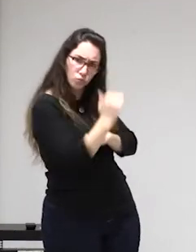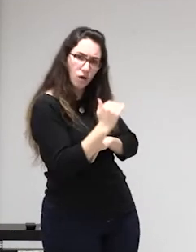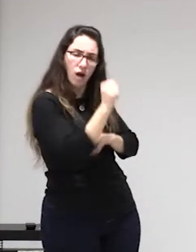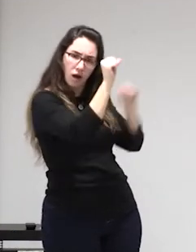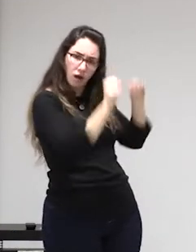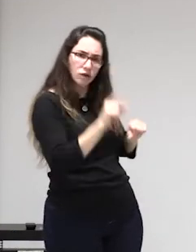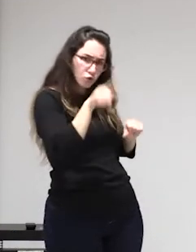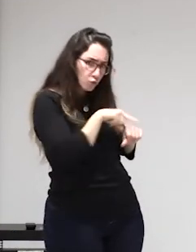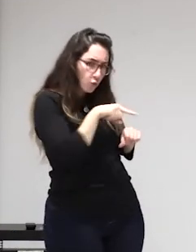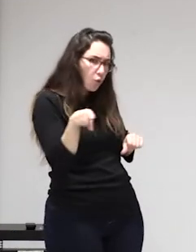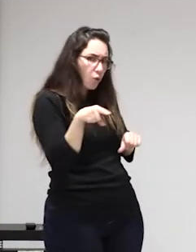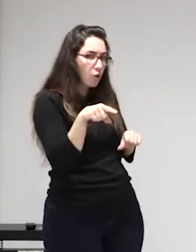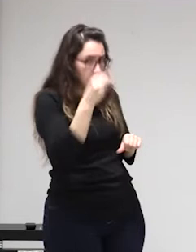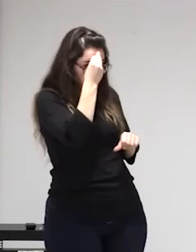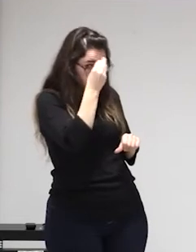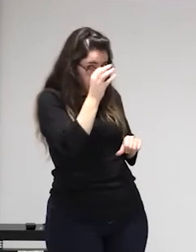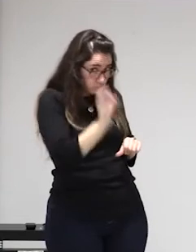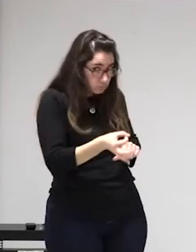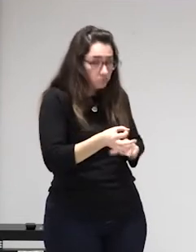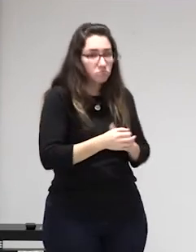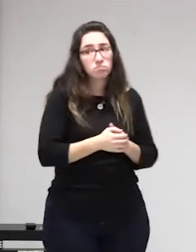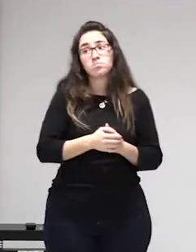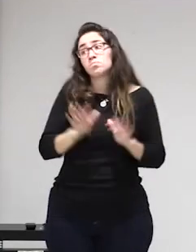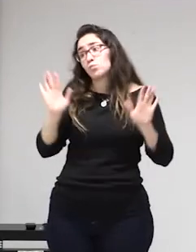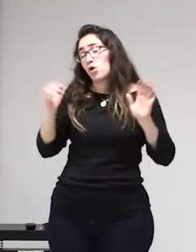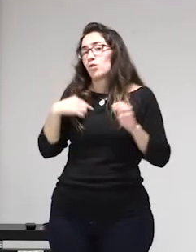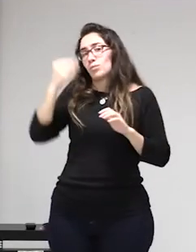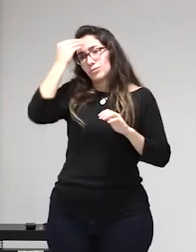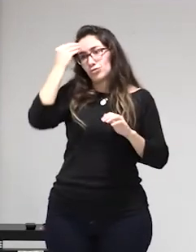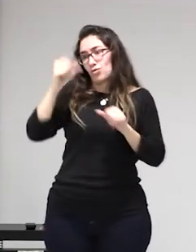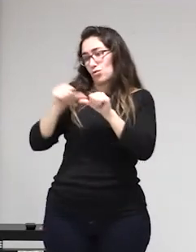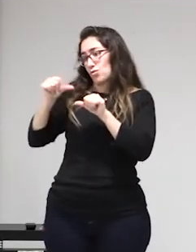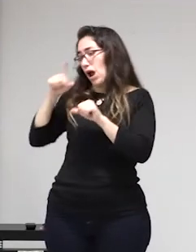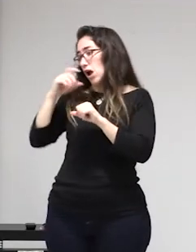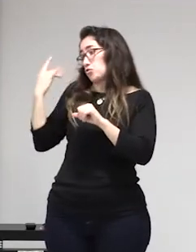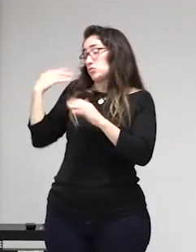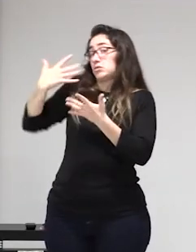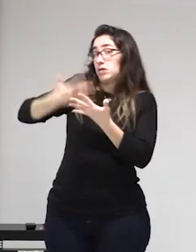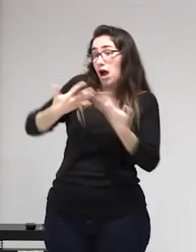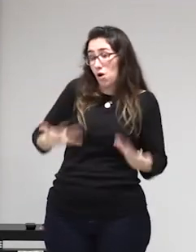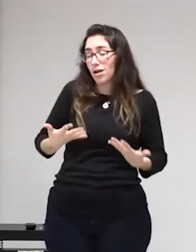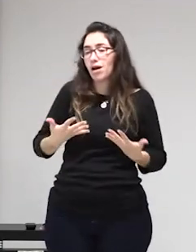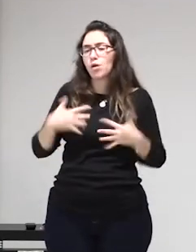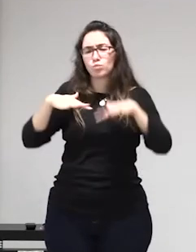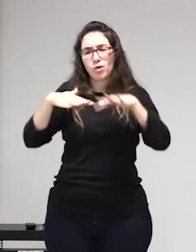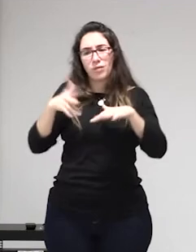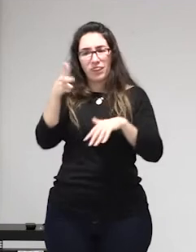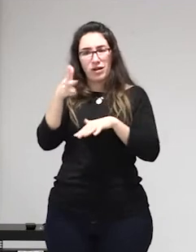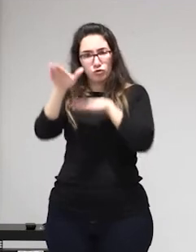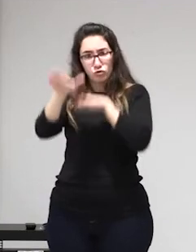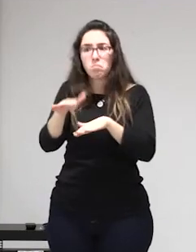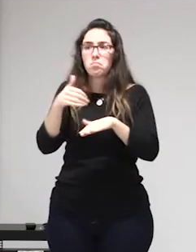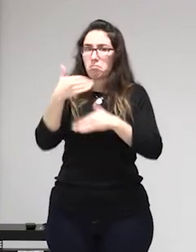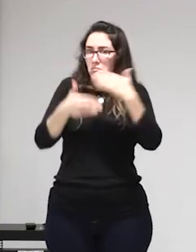institución industria de la empresa perdón empresa de la industria del rescate etc esto para